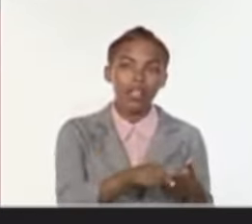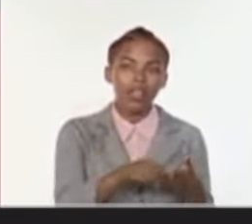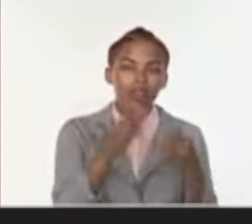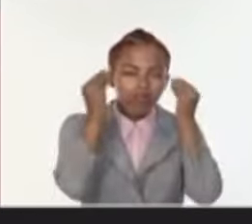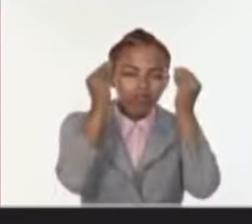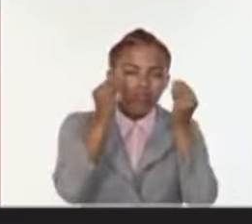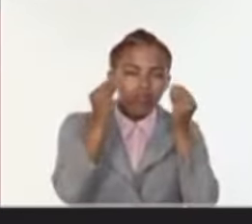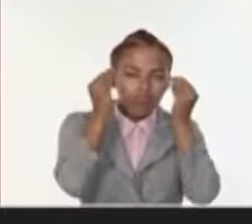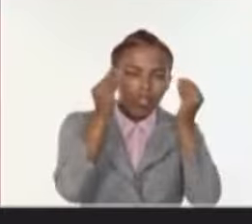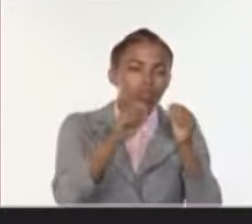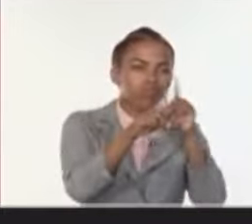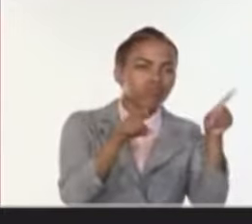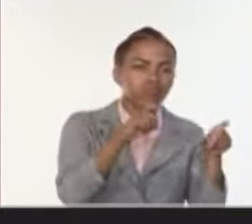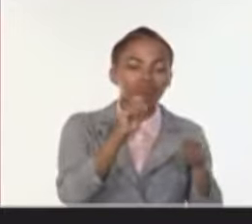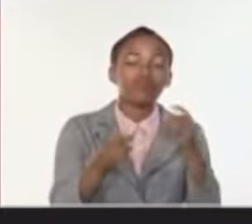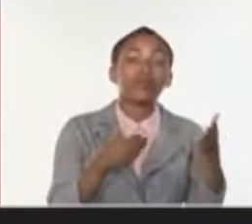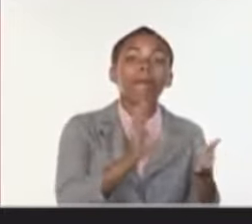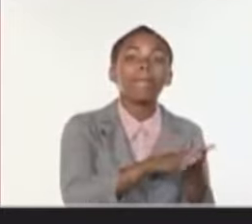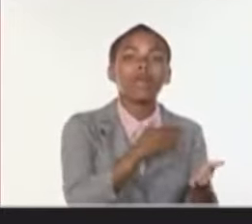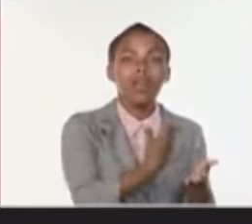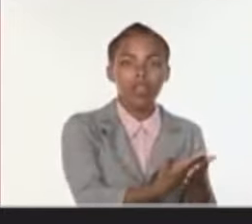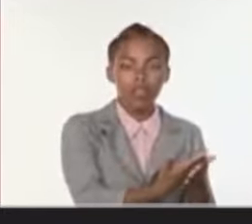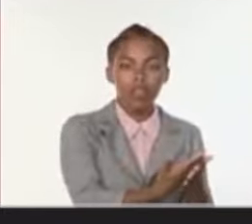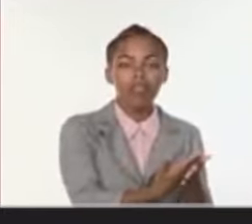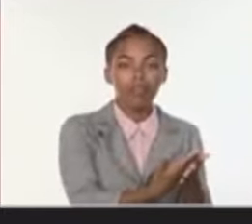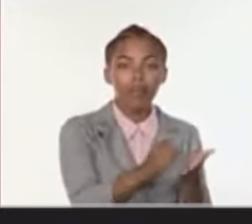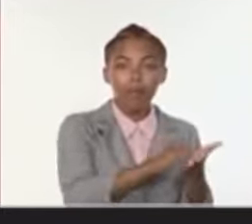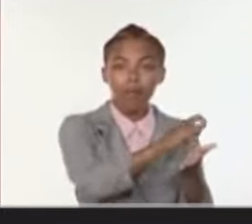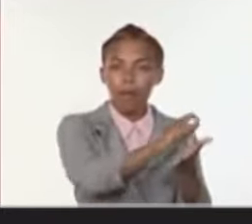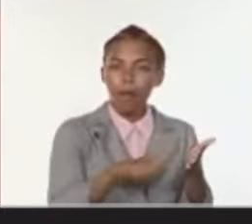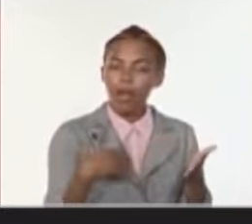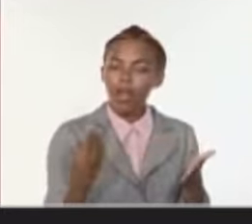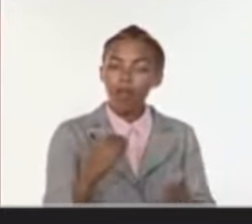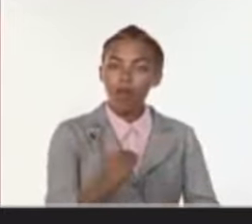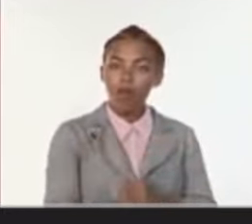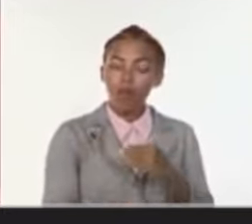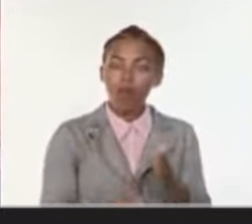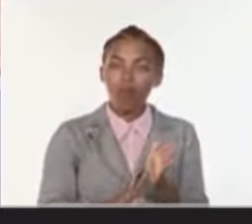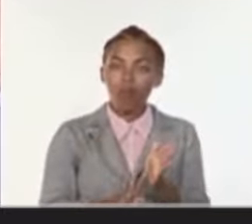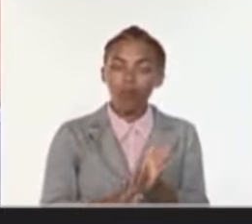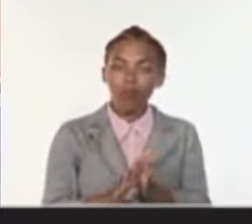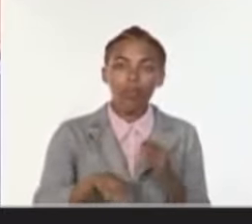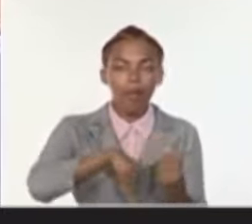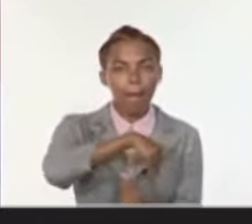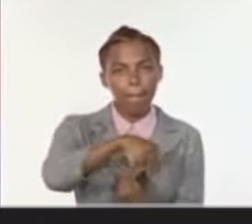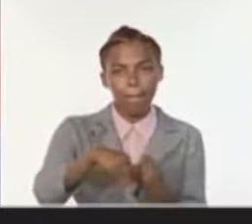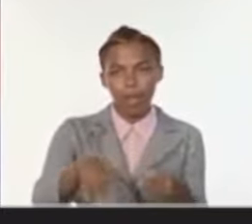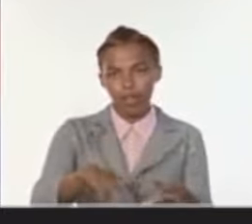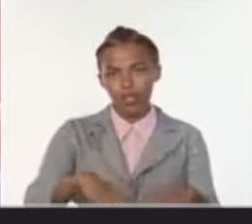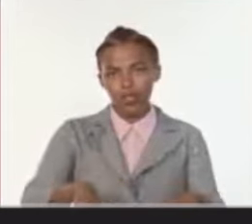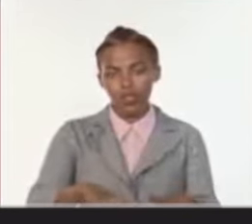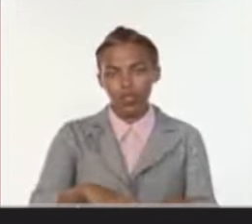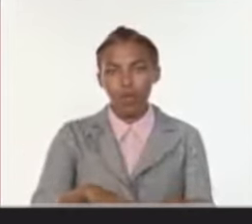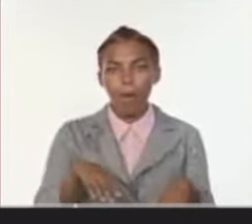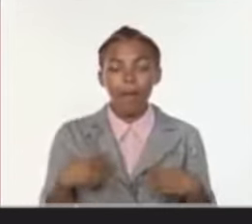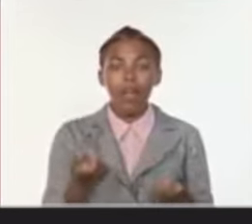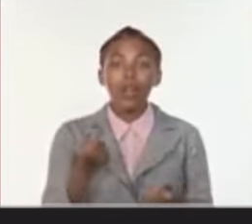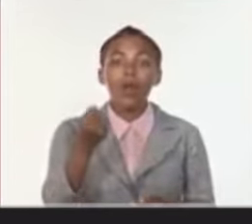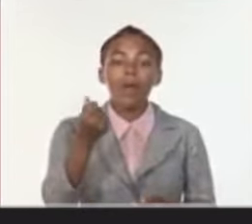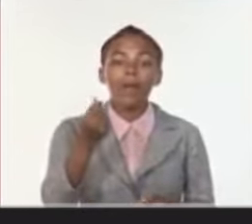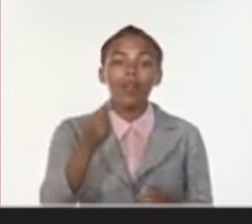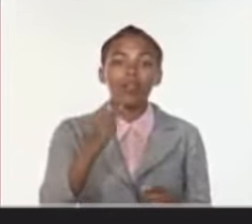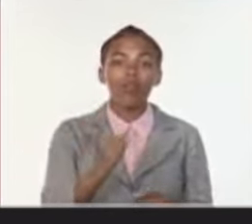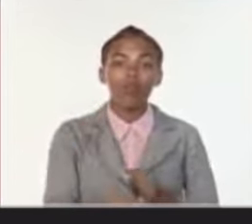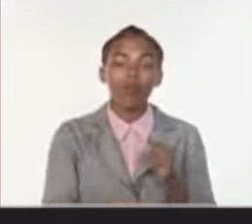implementado y propuesto un grupo de medidas para seguir transformando esa situación, para ir buscando que los precios cada vez sean